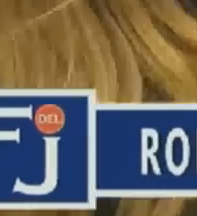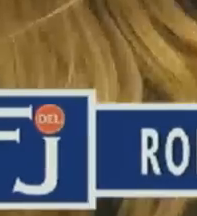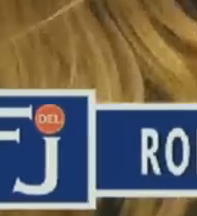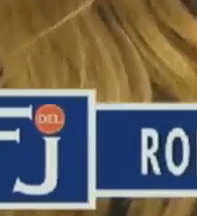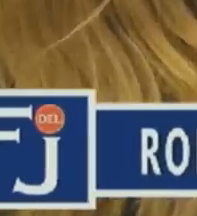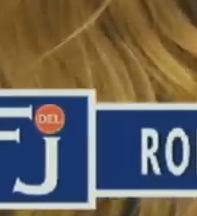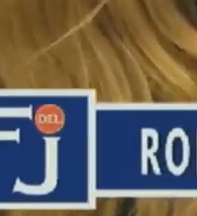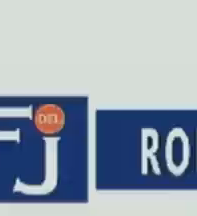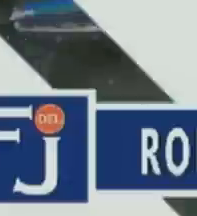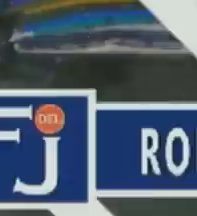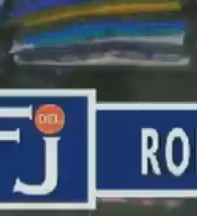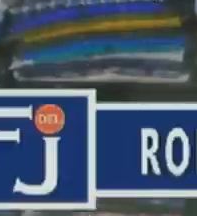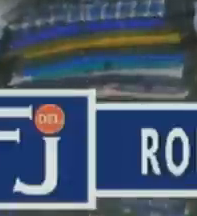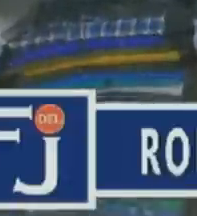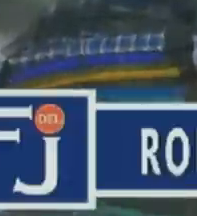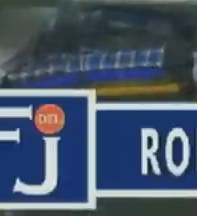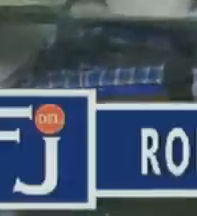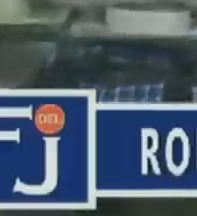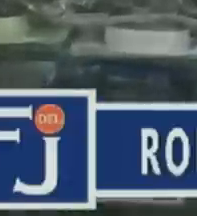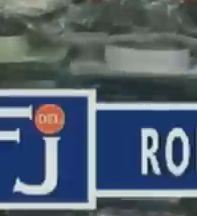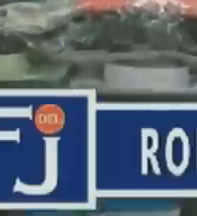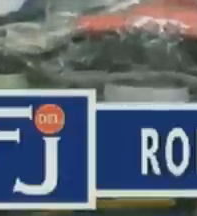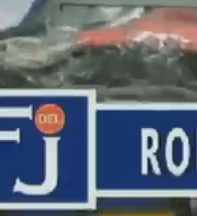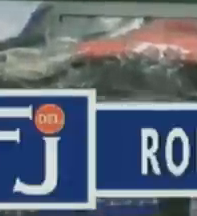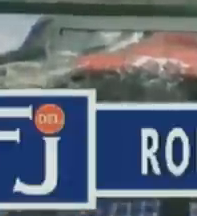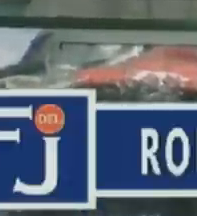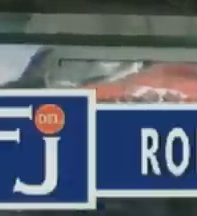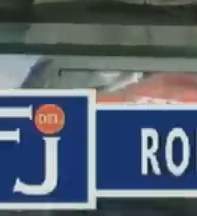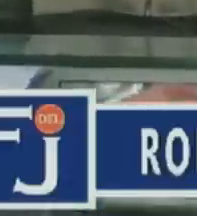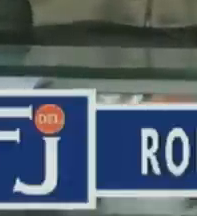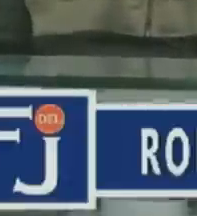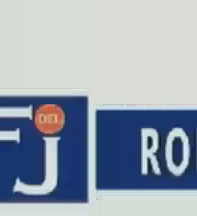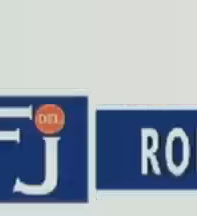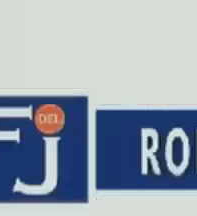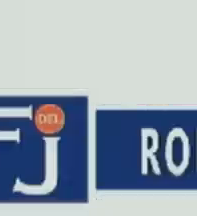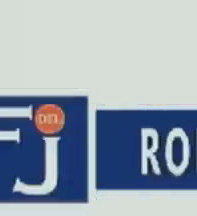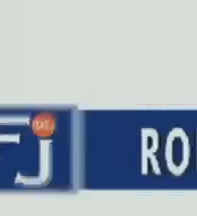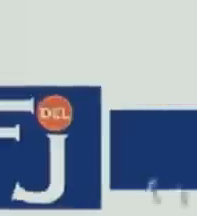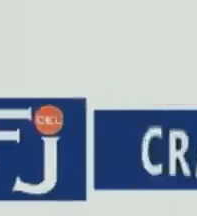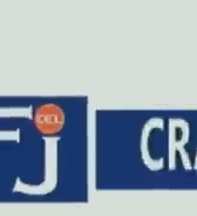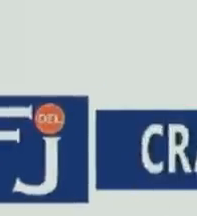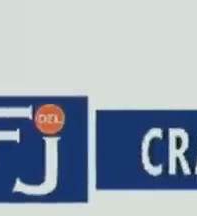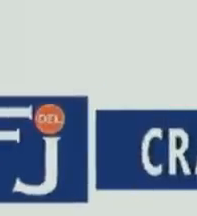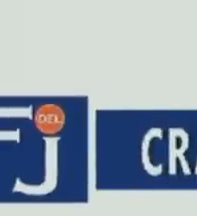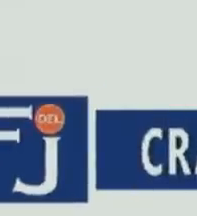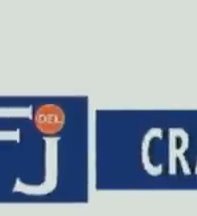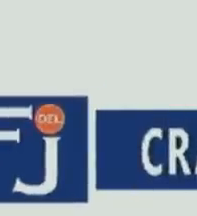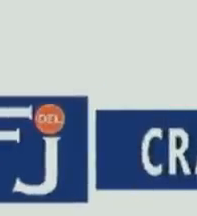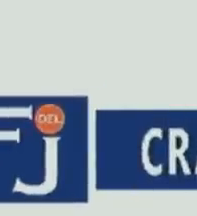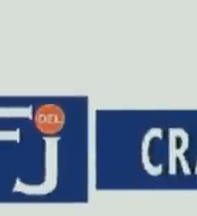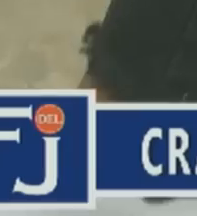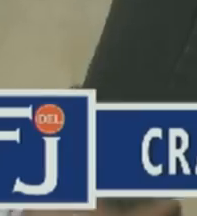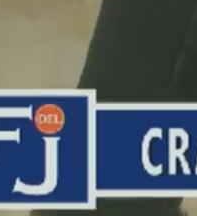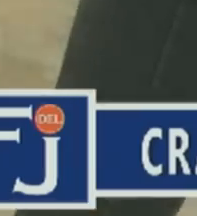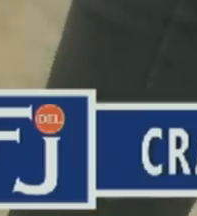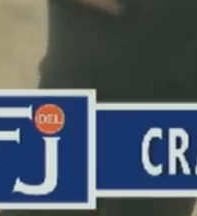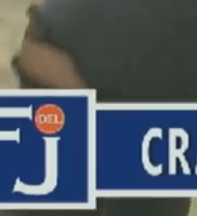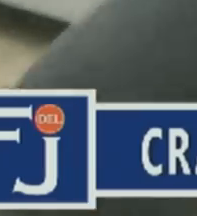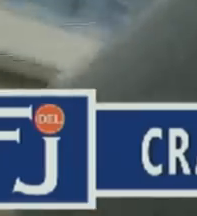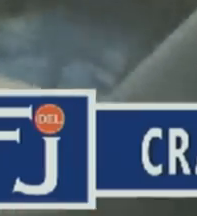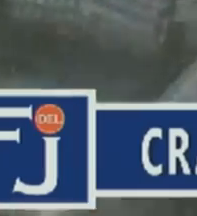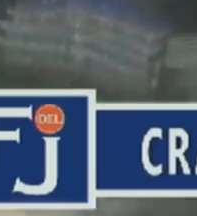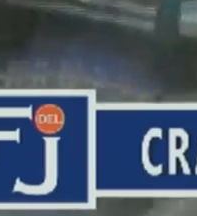en el barrio 20 de Julio y pregunta por nuestro sistema de abono y promociones, aceptamos todos los medios de pago.